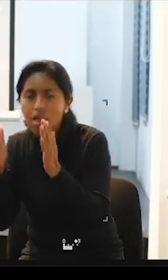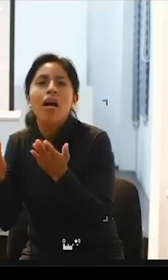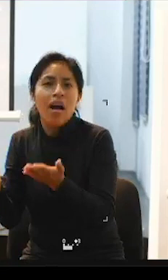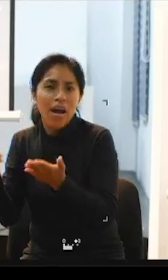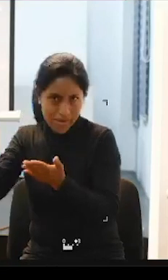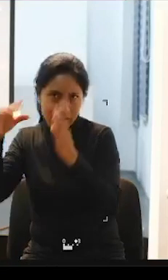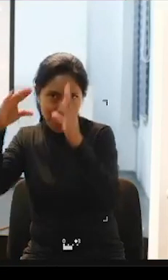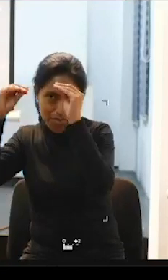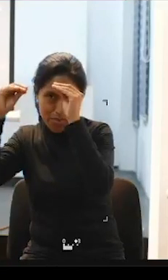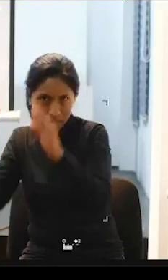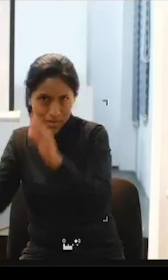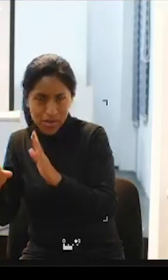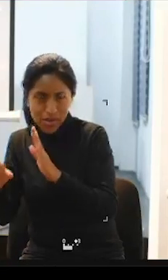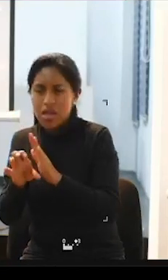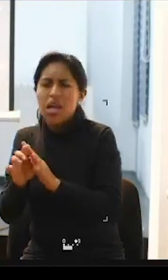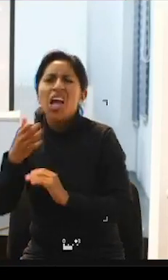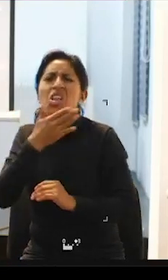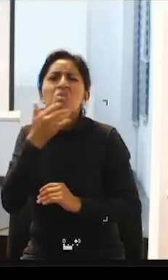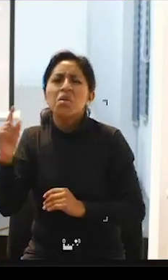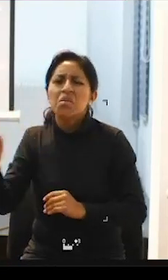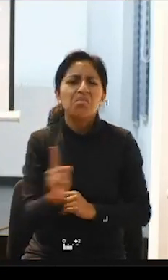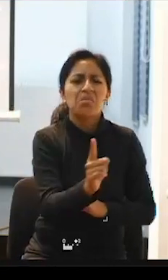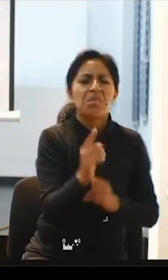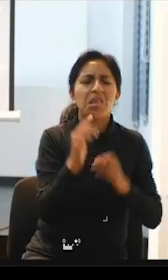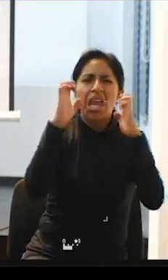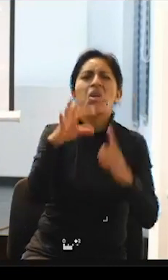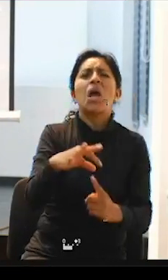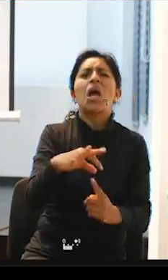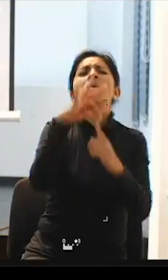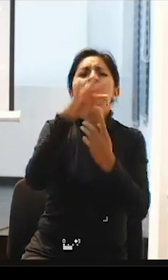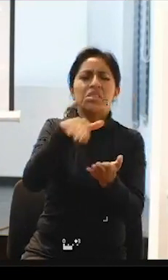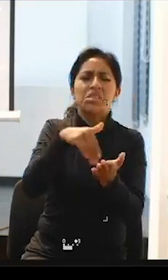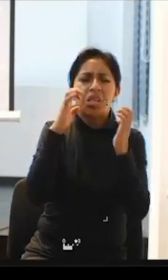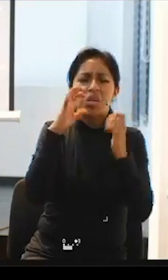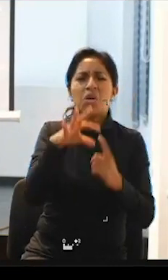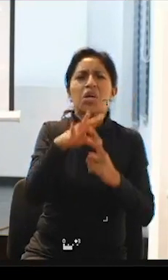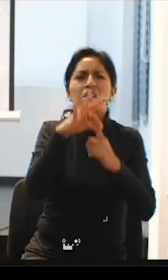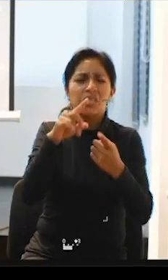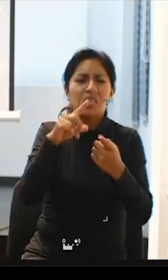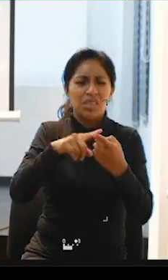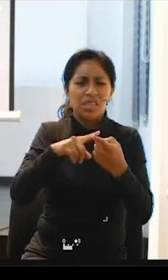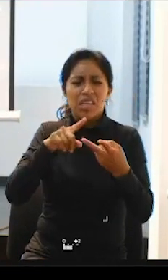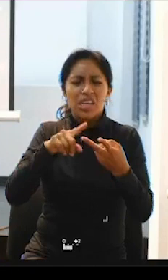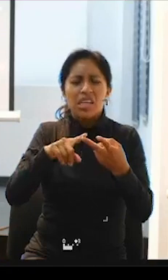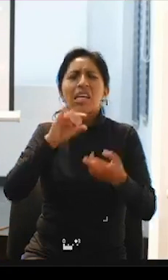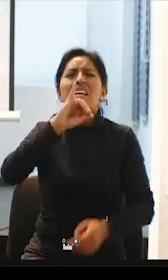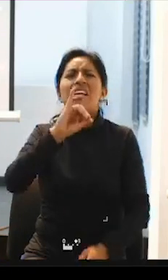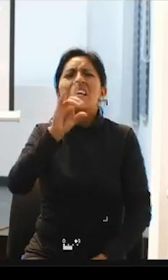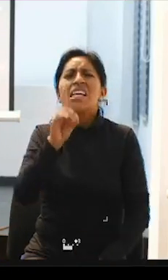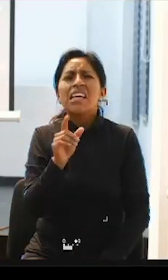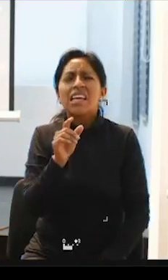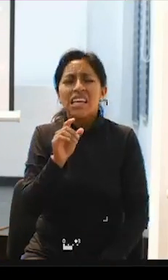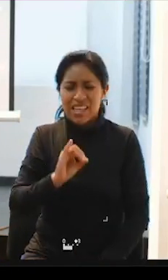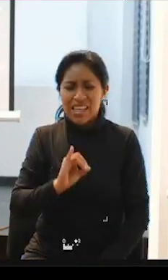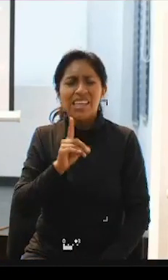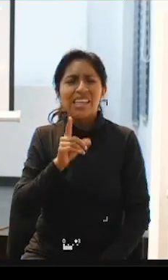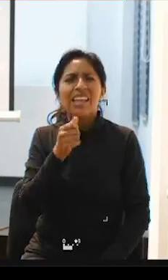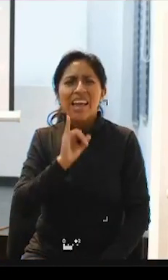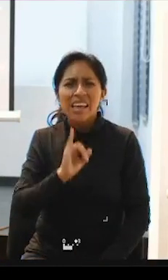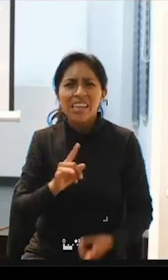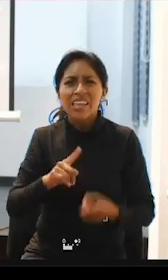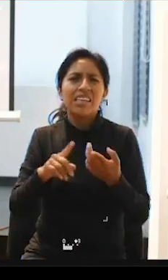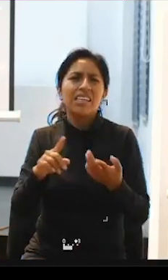y le mandan educación especial entonces tienen que ir al IRI al IDI o tienen que ir a CEREC o a CEREF no sé a todo lado